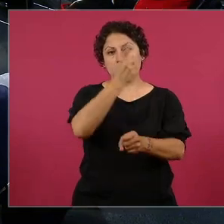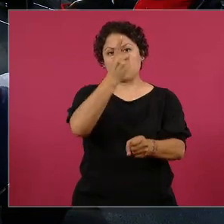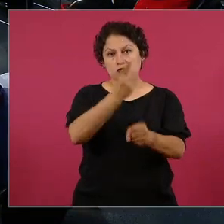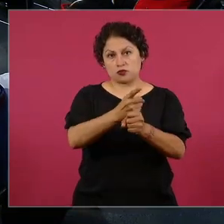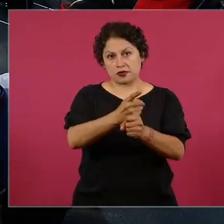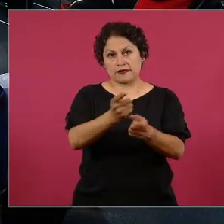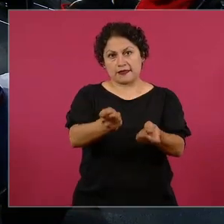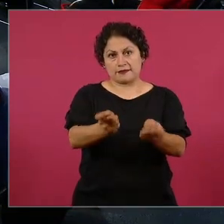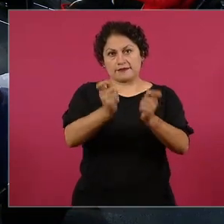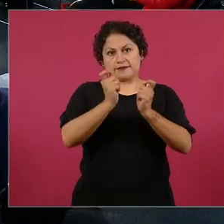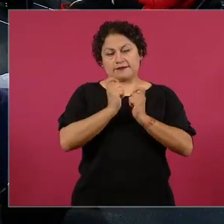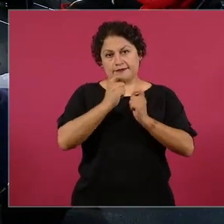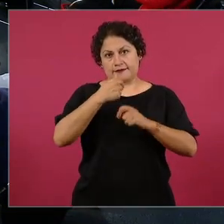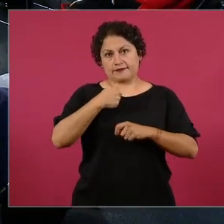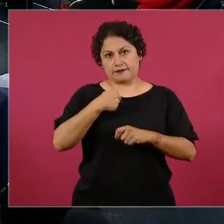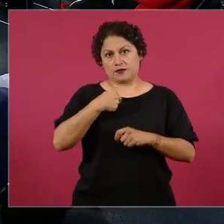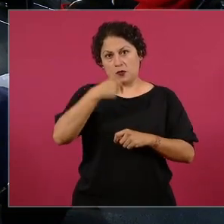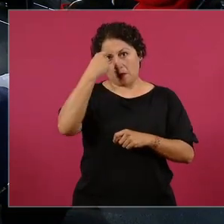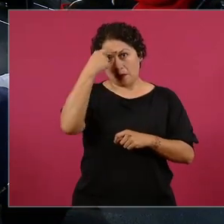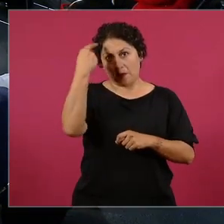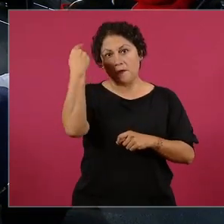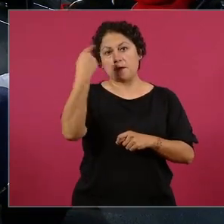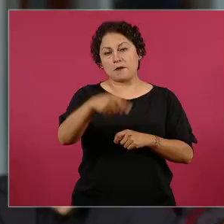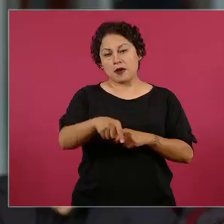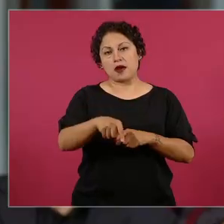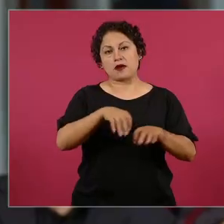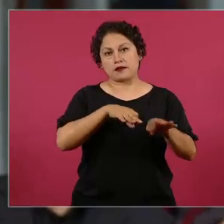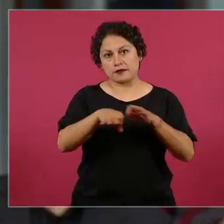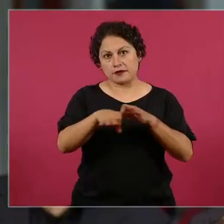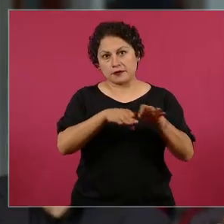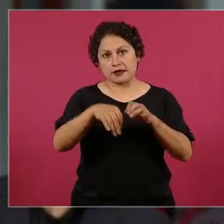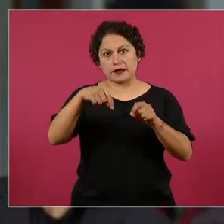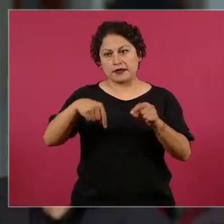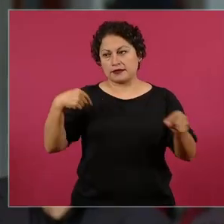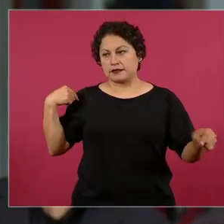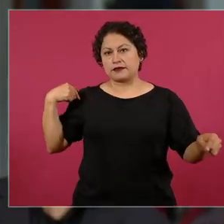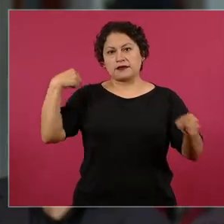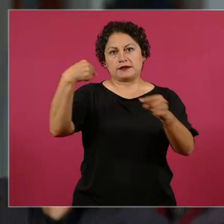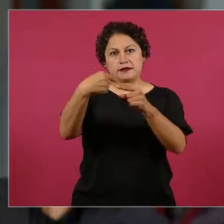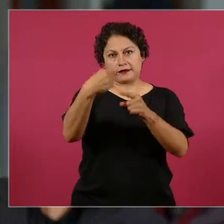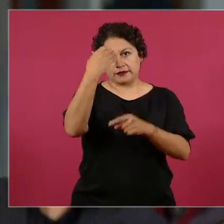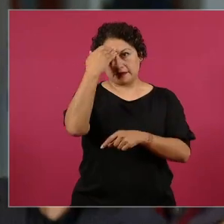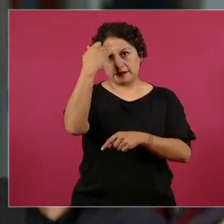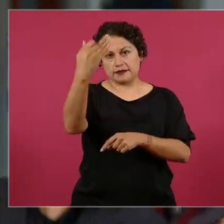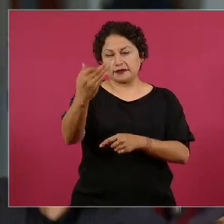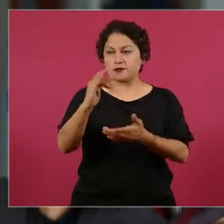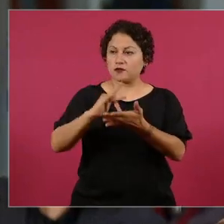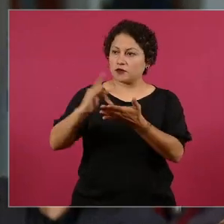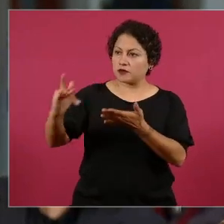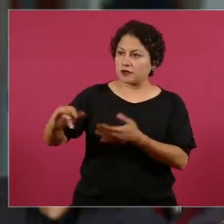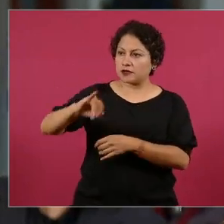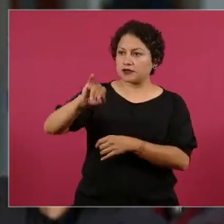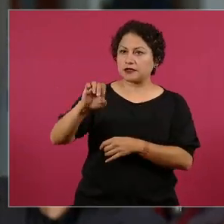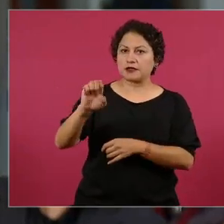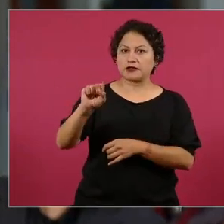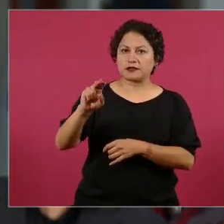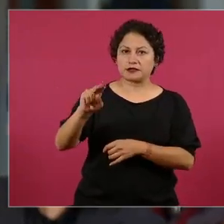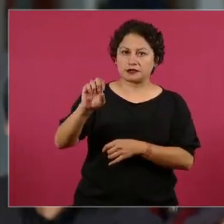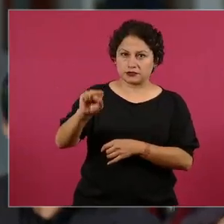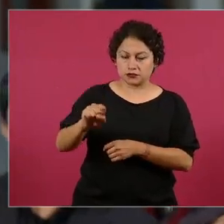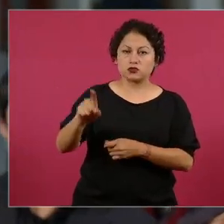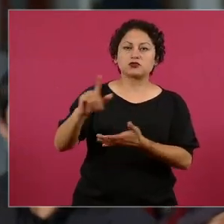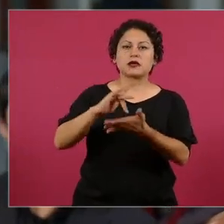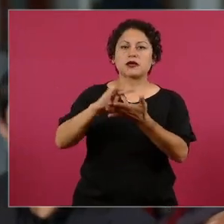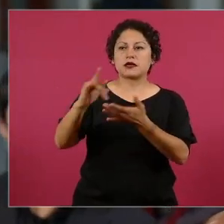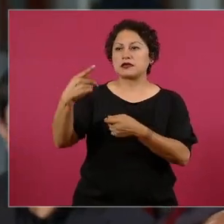tantos años en la administración, las mañaneras, las conferencias matutinas, agradecerle a Jesús Ramírez, el vocero y a su equipo